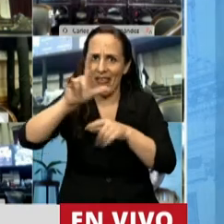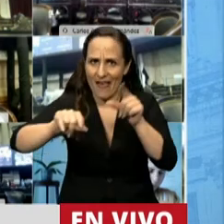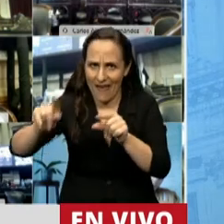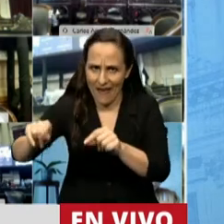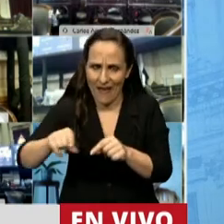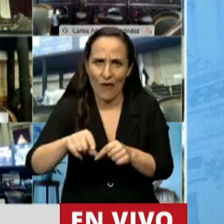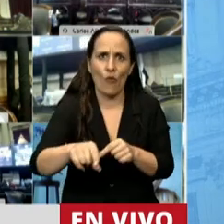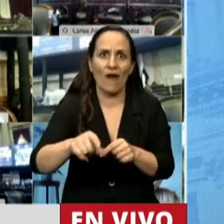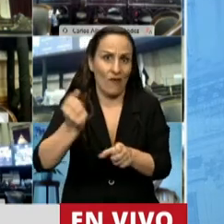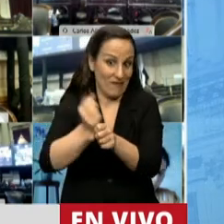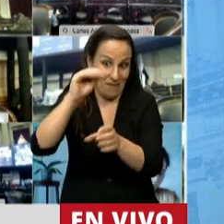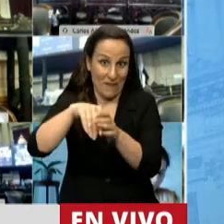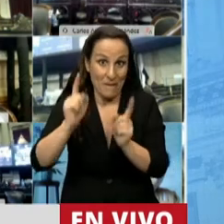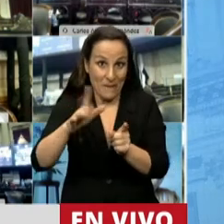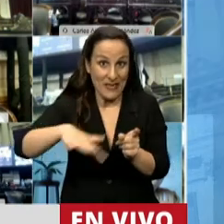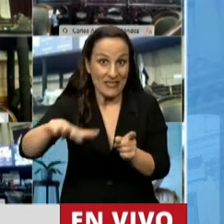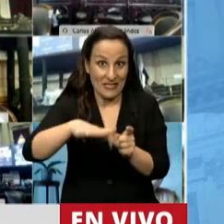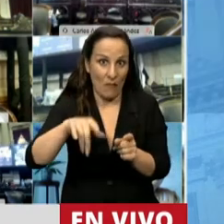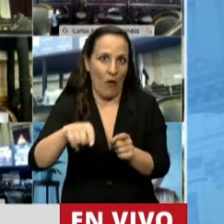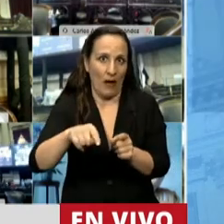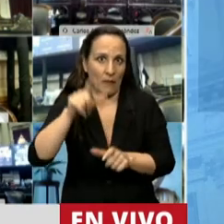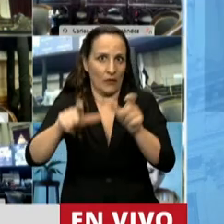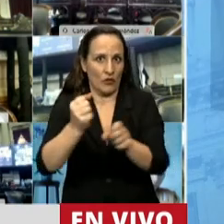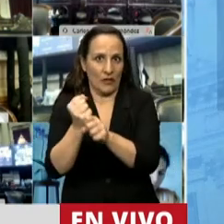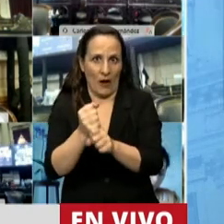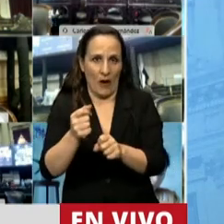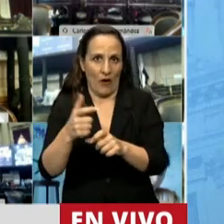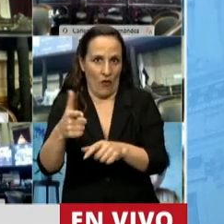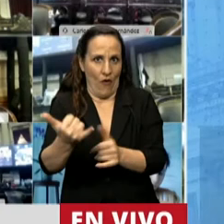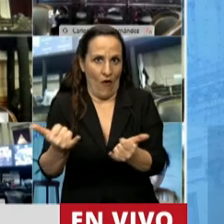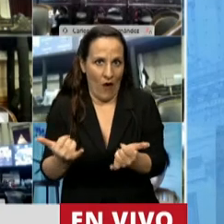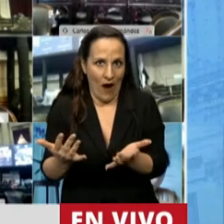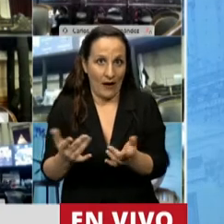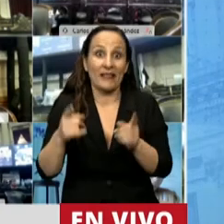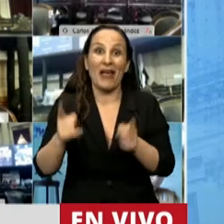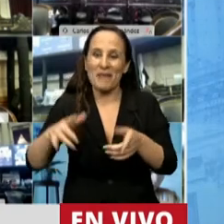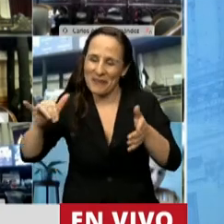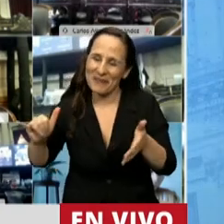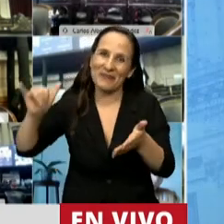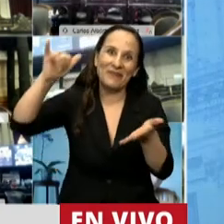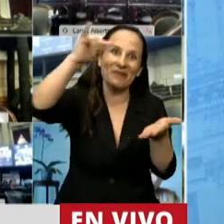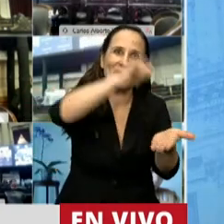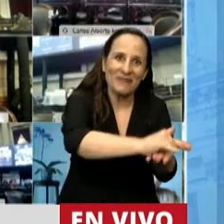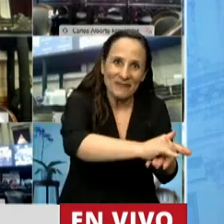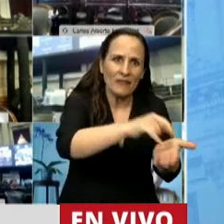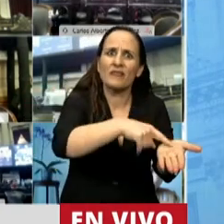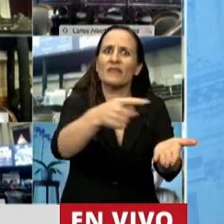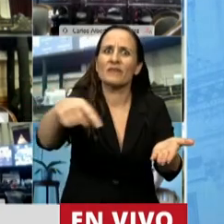empresas que operan ahí mismo. Y también las fuentes laborales de los destinos donde llegan esas